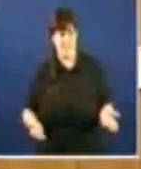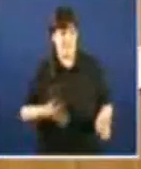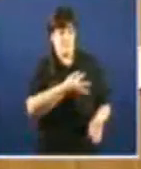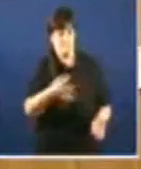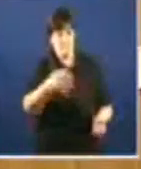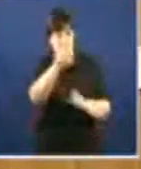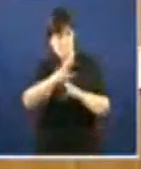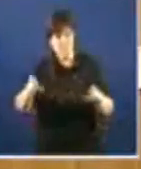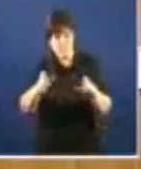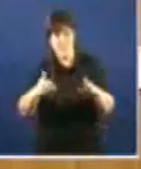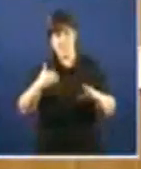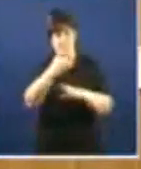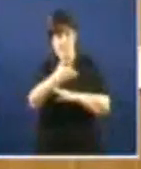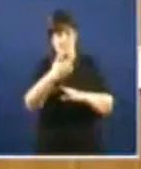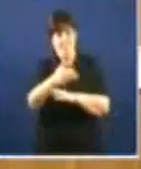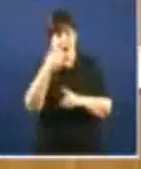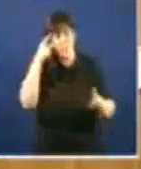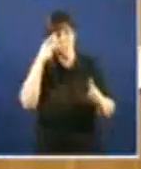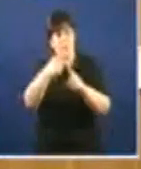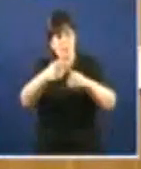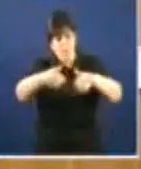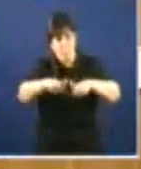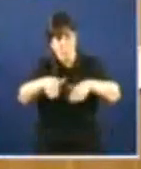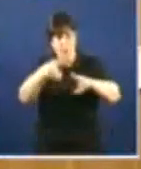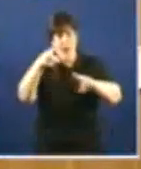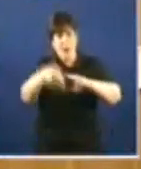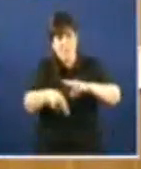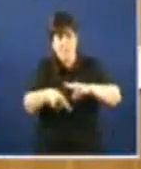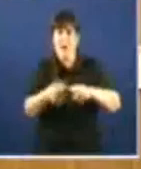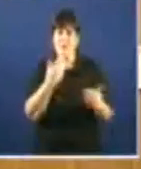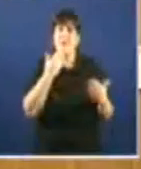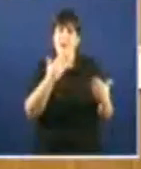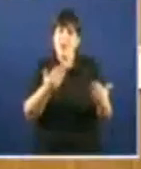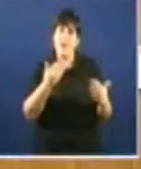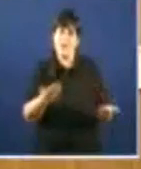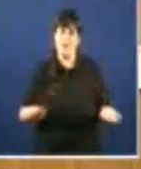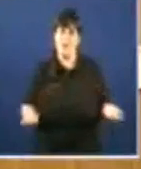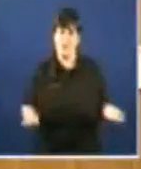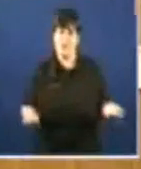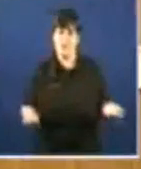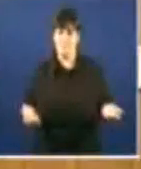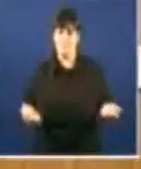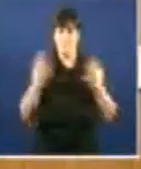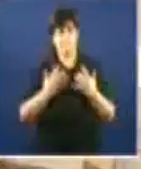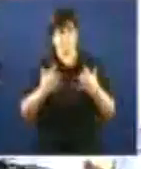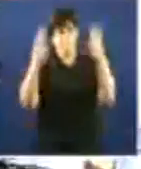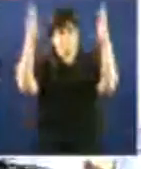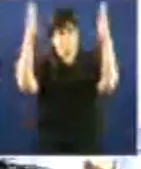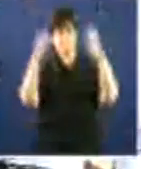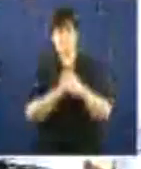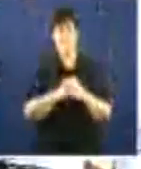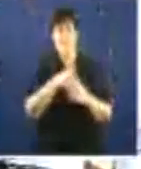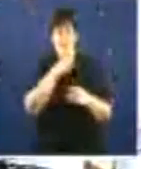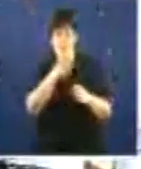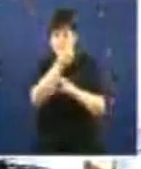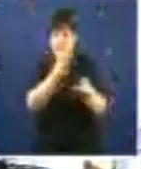intentando evitar o desafiuzamento. A maior parte destas personas, xente moza,